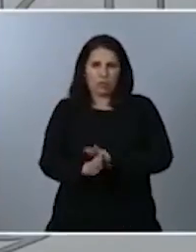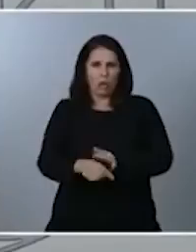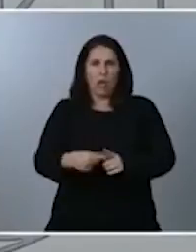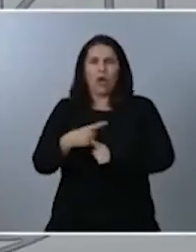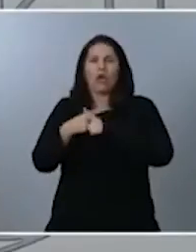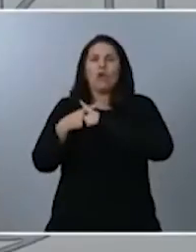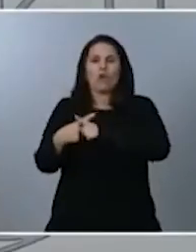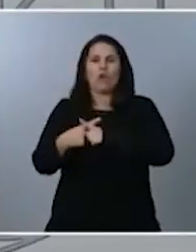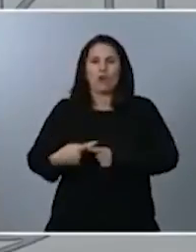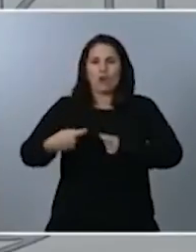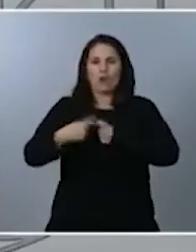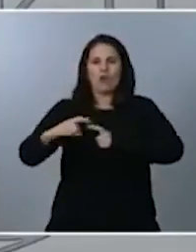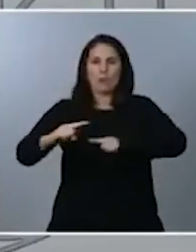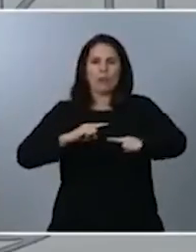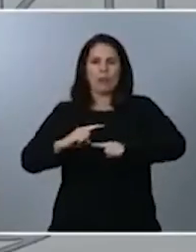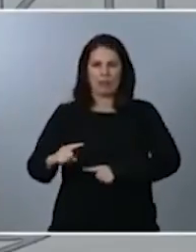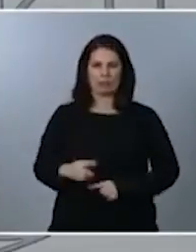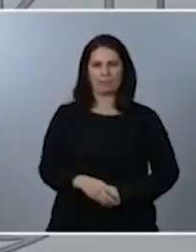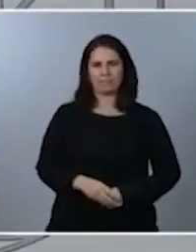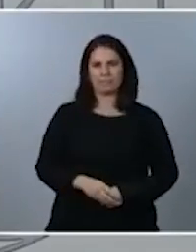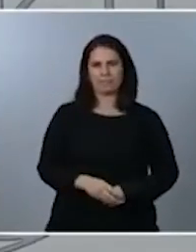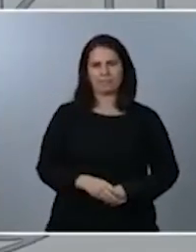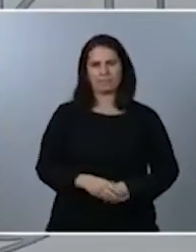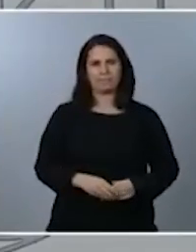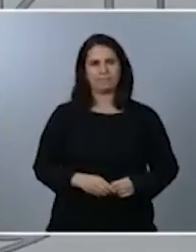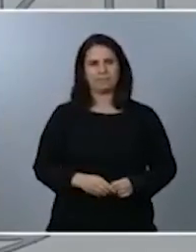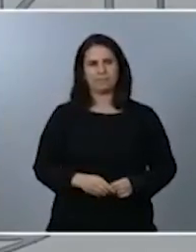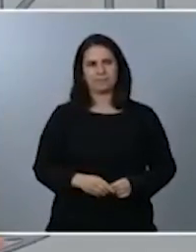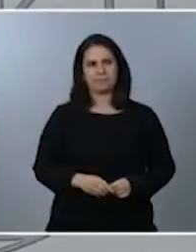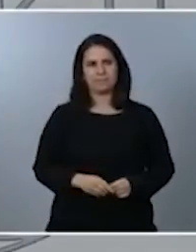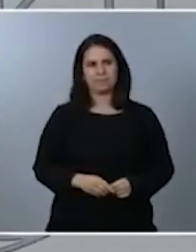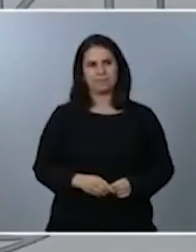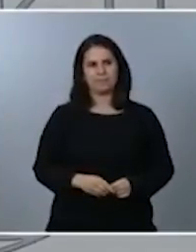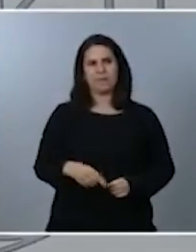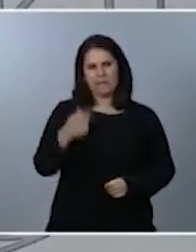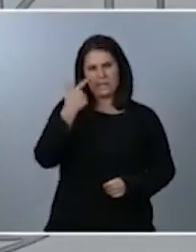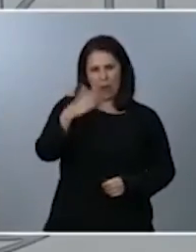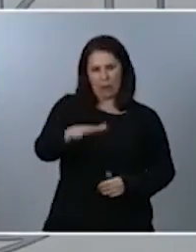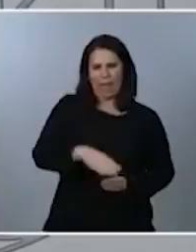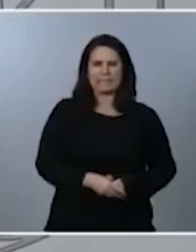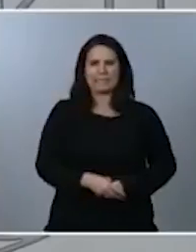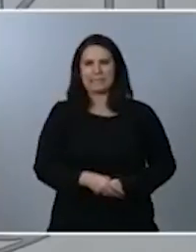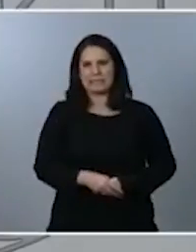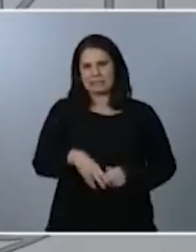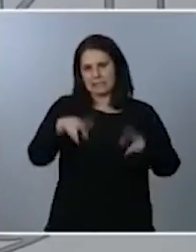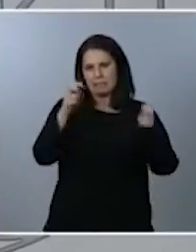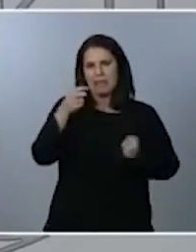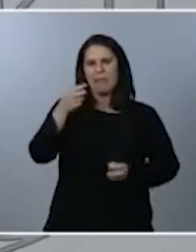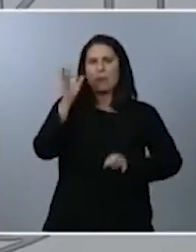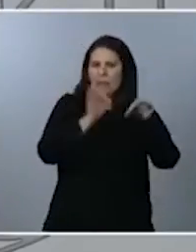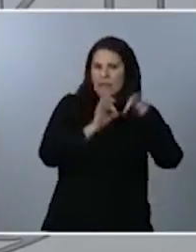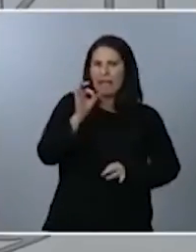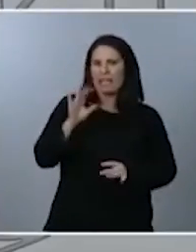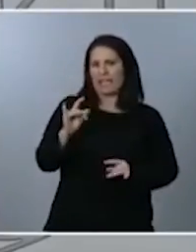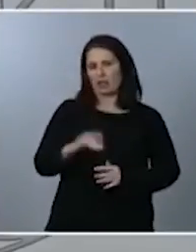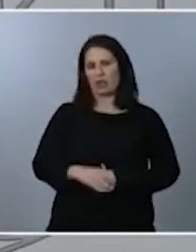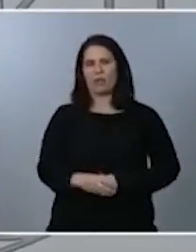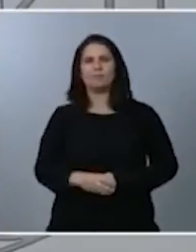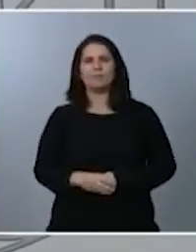elaboración de estos PGE. Ya verán ustedes los pesos y ya verán ustedes las cuestiones territoriales en el día de mañana.